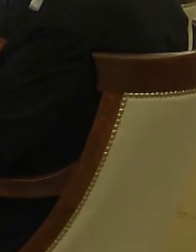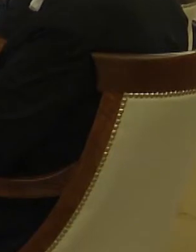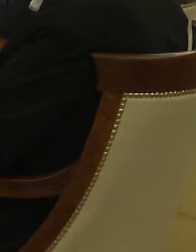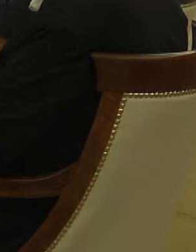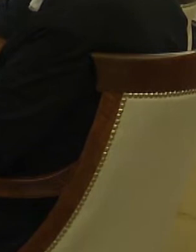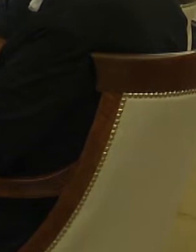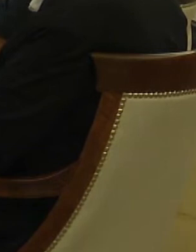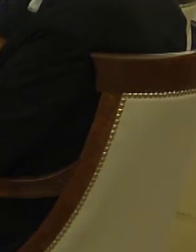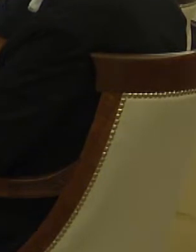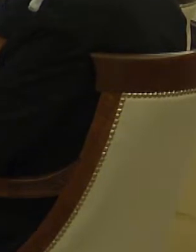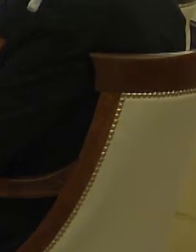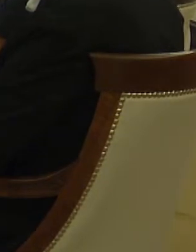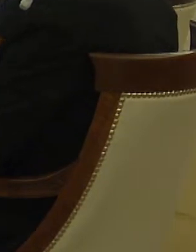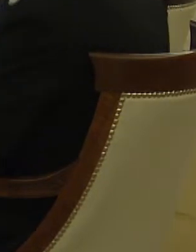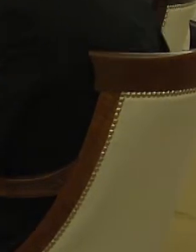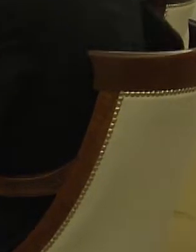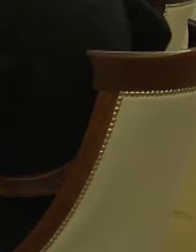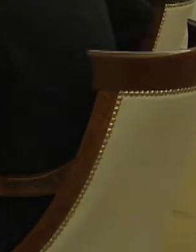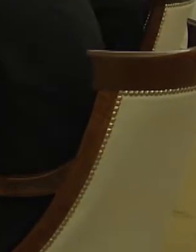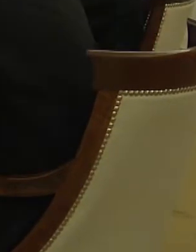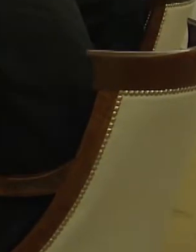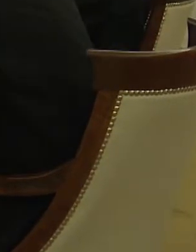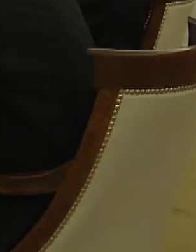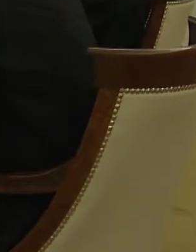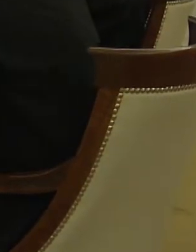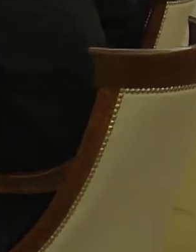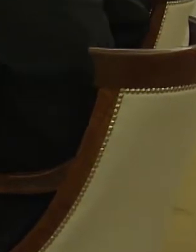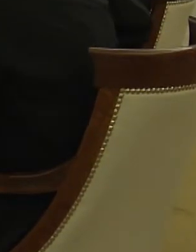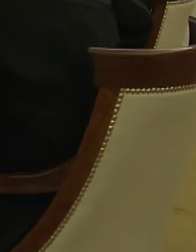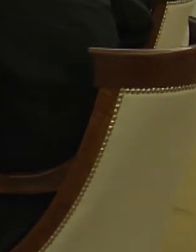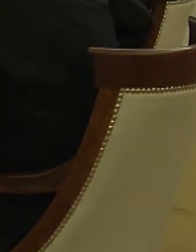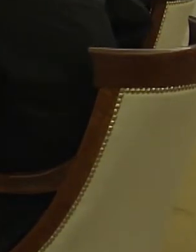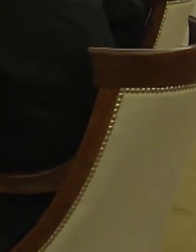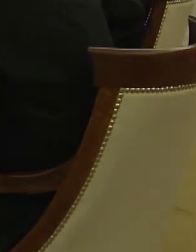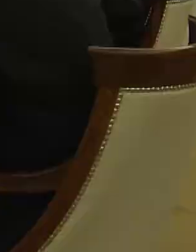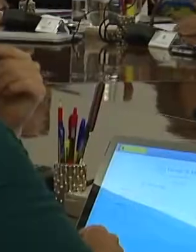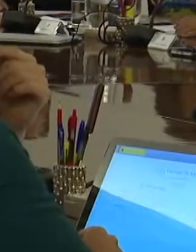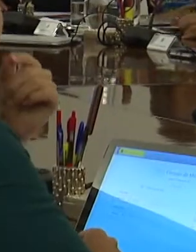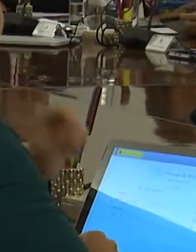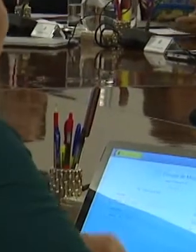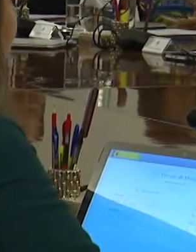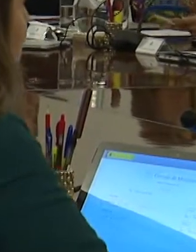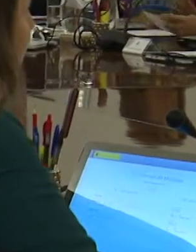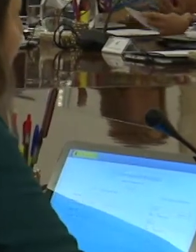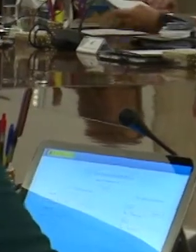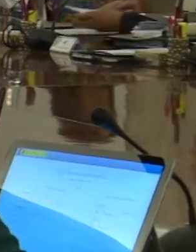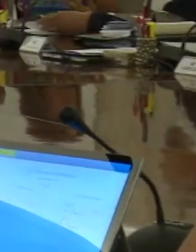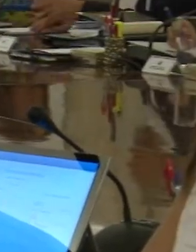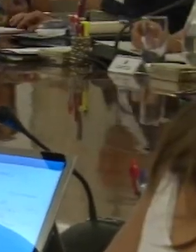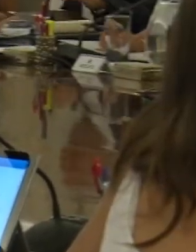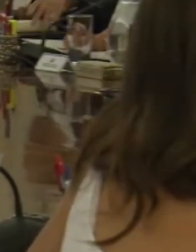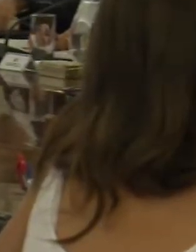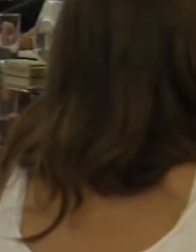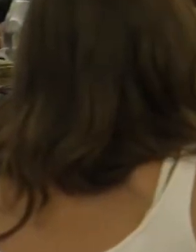Los grandes ejes de actuación de nuestro plan de contingencia parecen recogidos en este círculo muy sintético, las 73